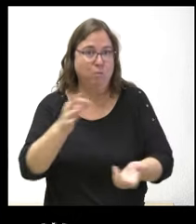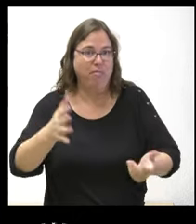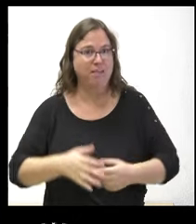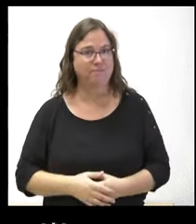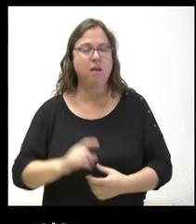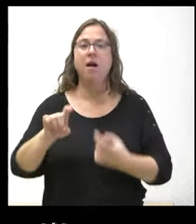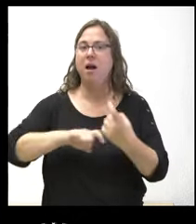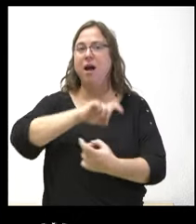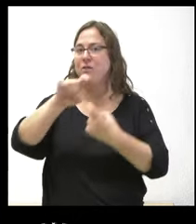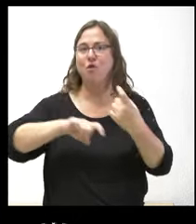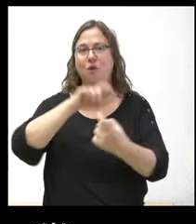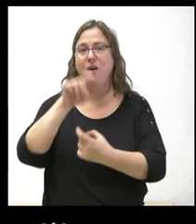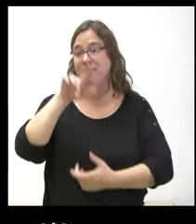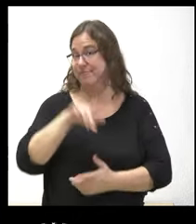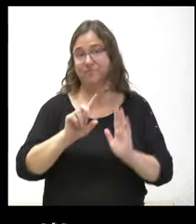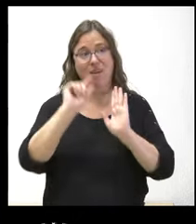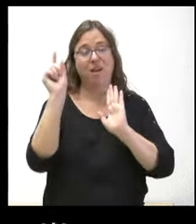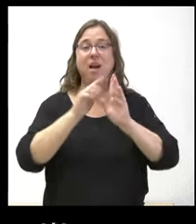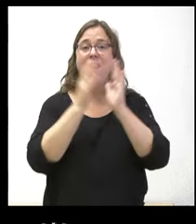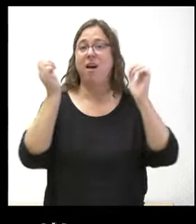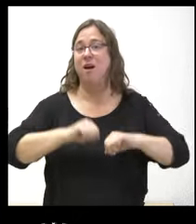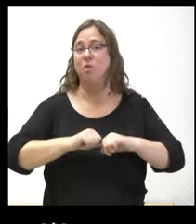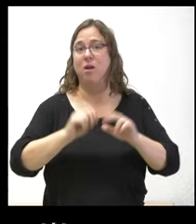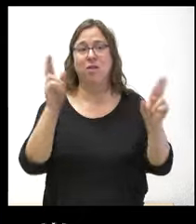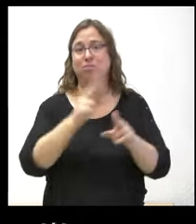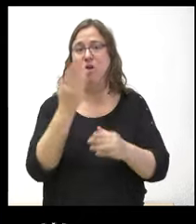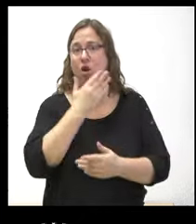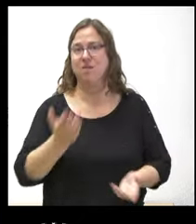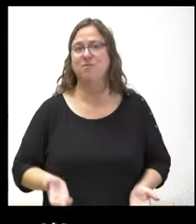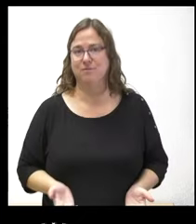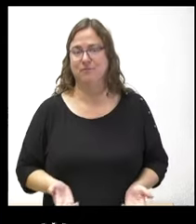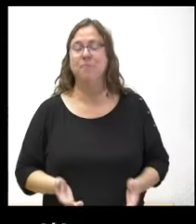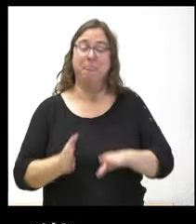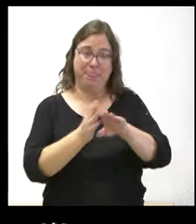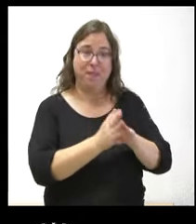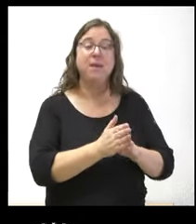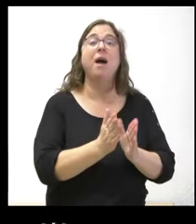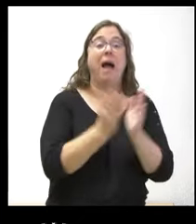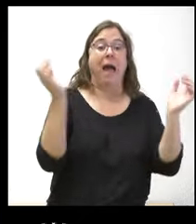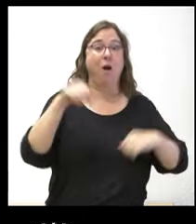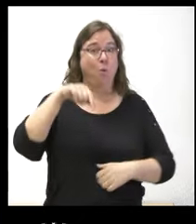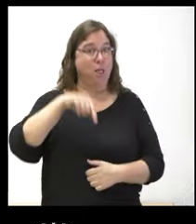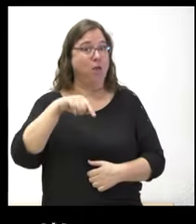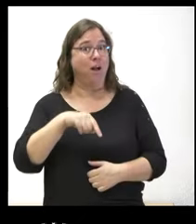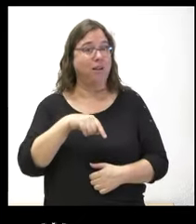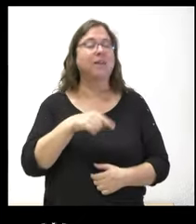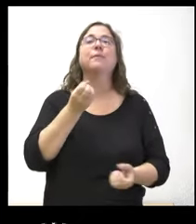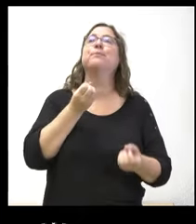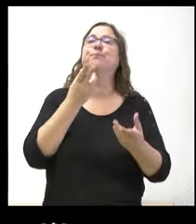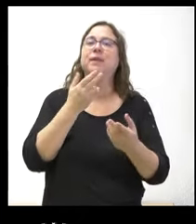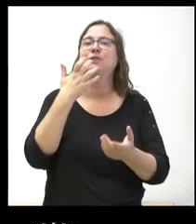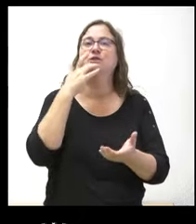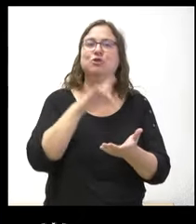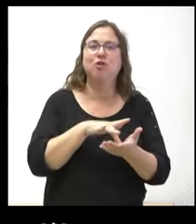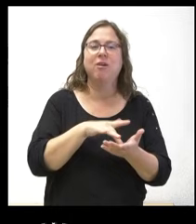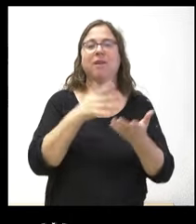vienen aquí acuerdos y una duda práctica esos acuerdos que venían aquí y nos informaban pues se